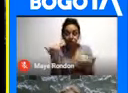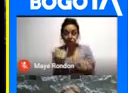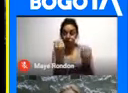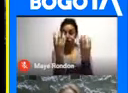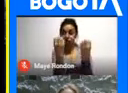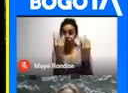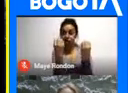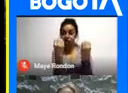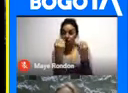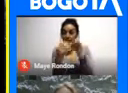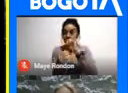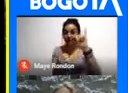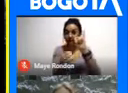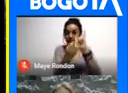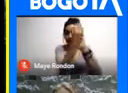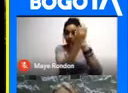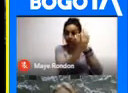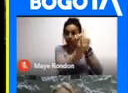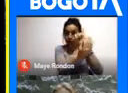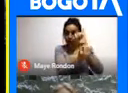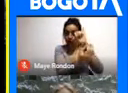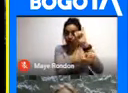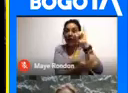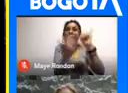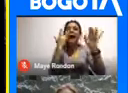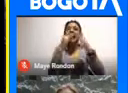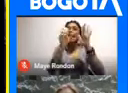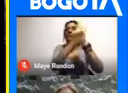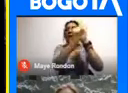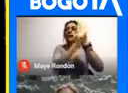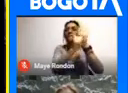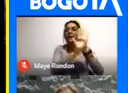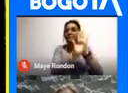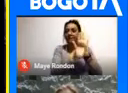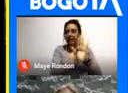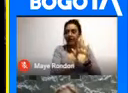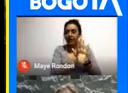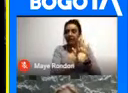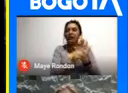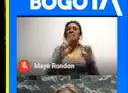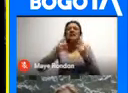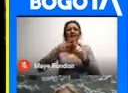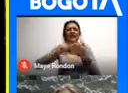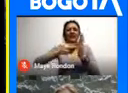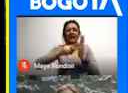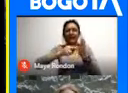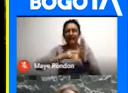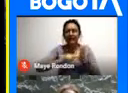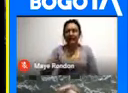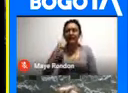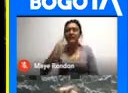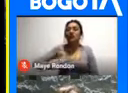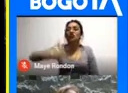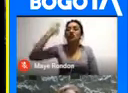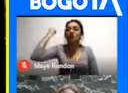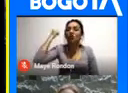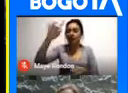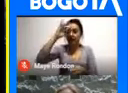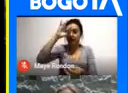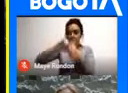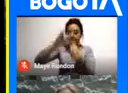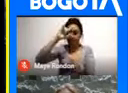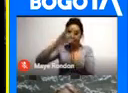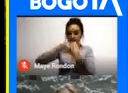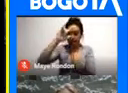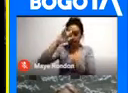izquierda Cada número Tiene una representación gráfica Y un significado Que cuenta la historia mítica De la